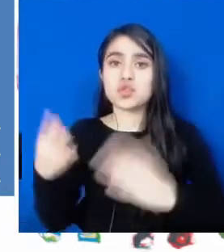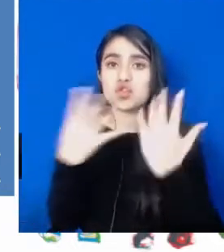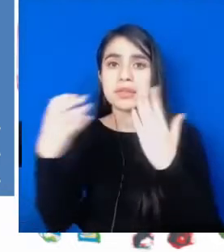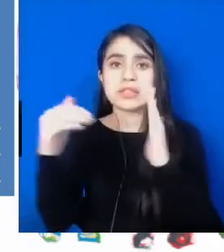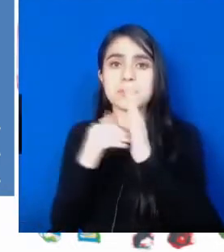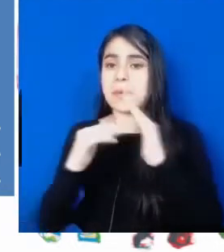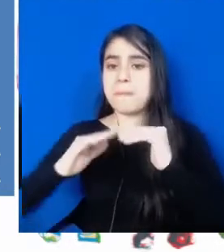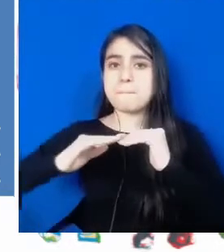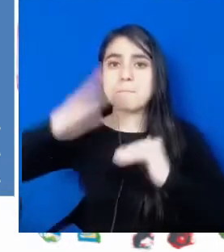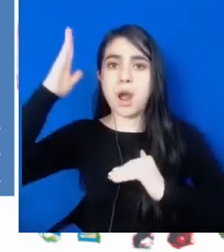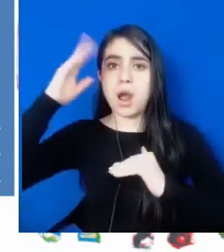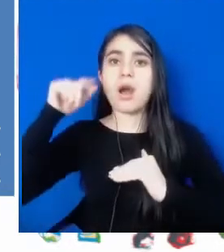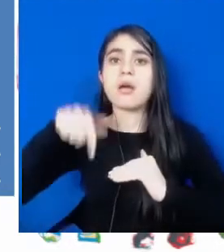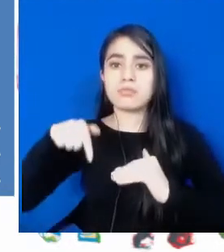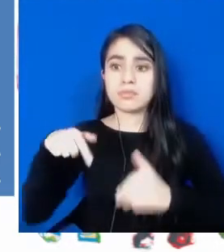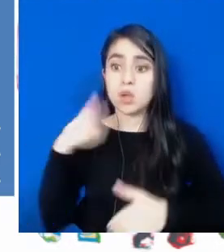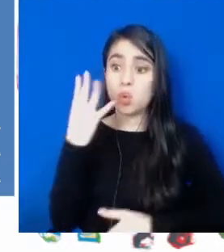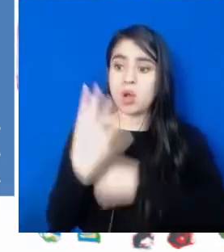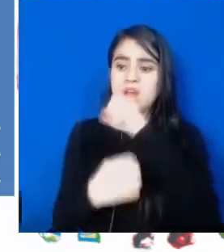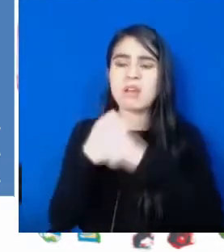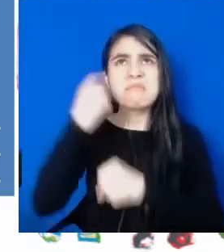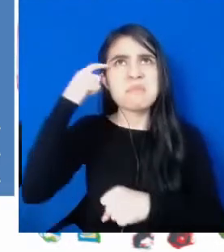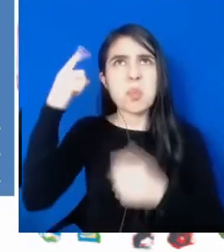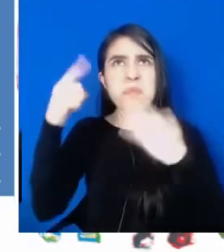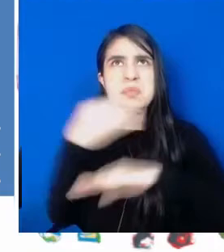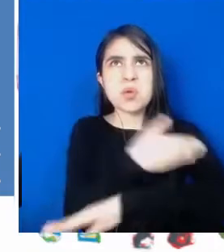1.900.000 que teníamos para el 4.000.